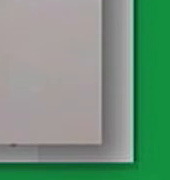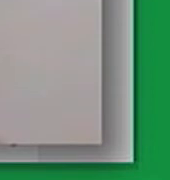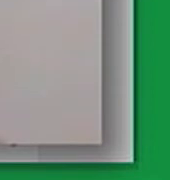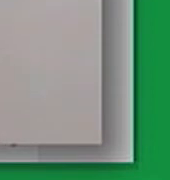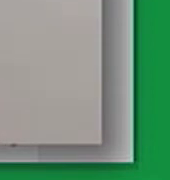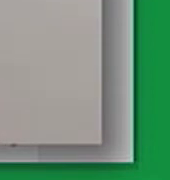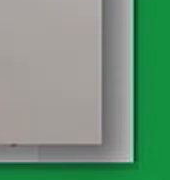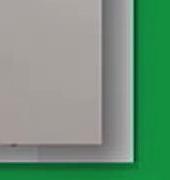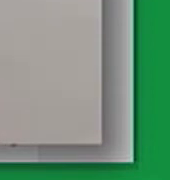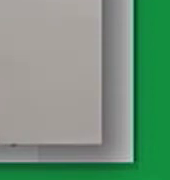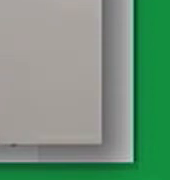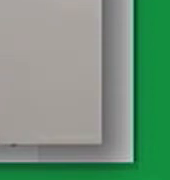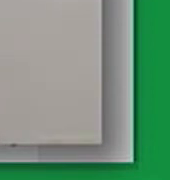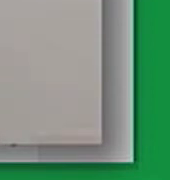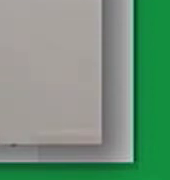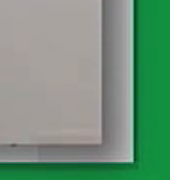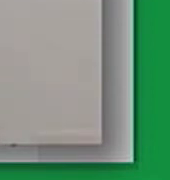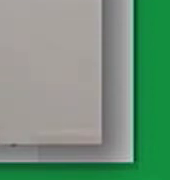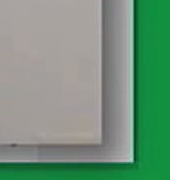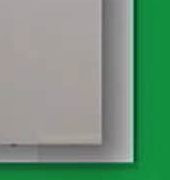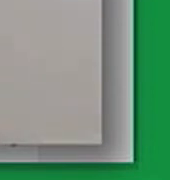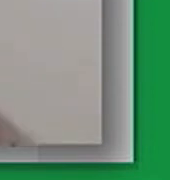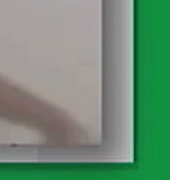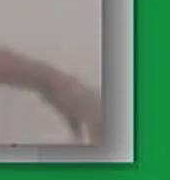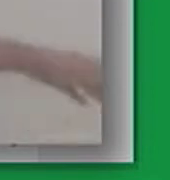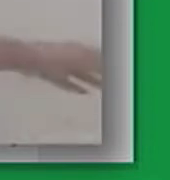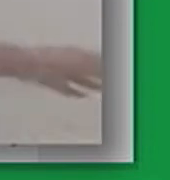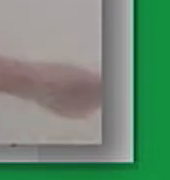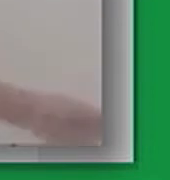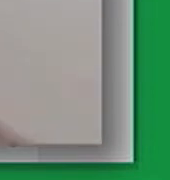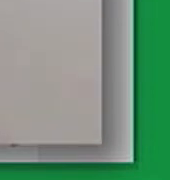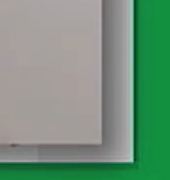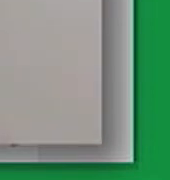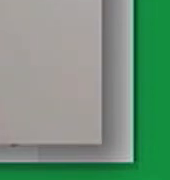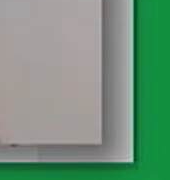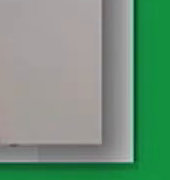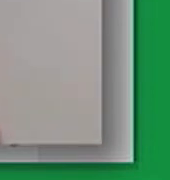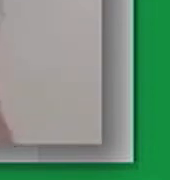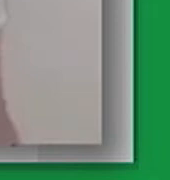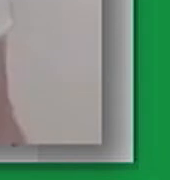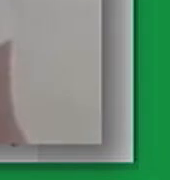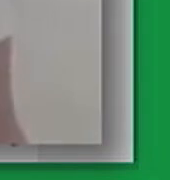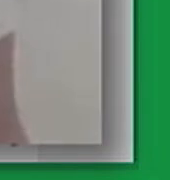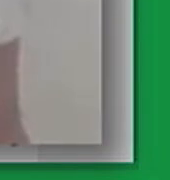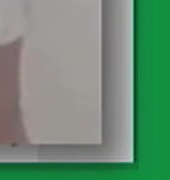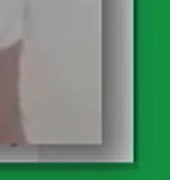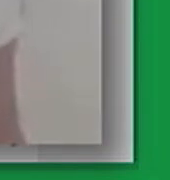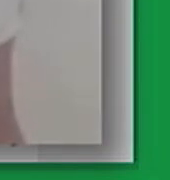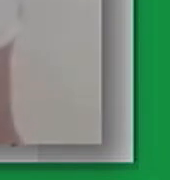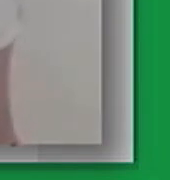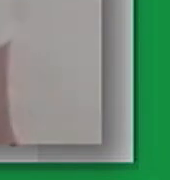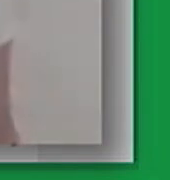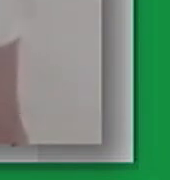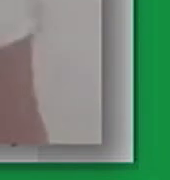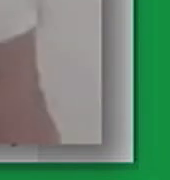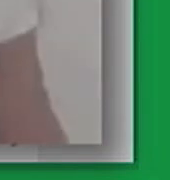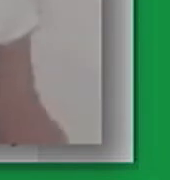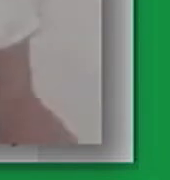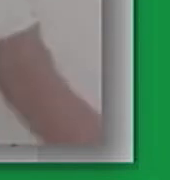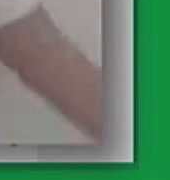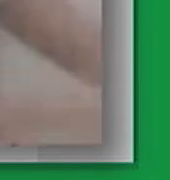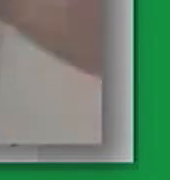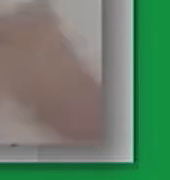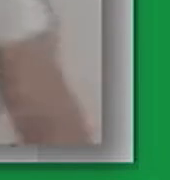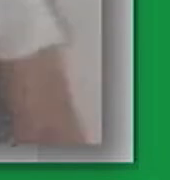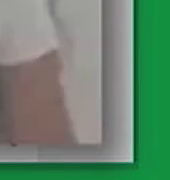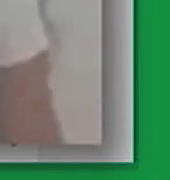este abril solicitaron en la praia al grillo que era jefe civil a punto del grillo con